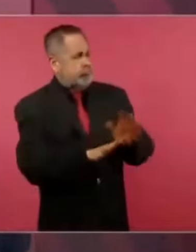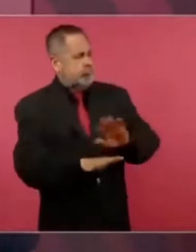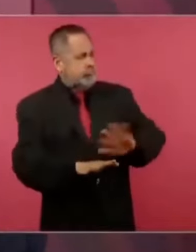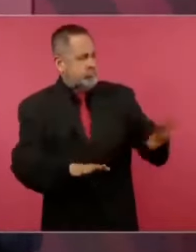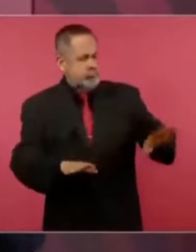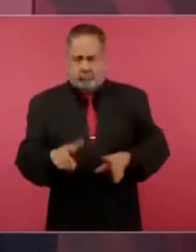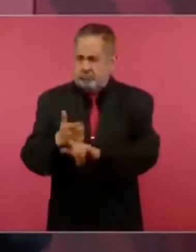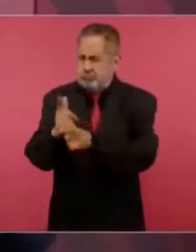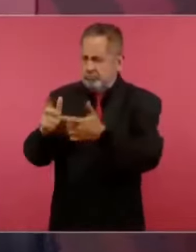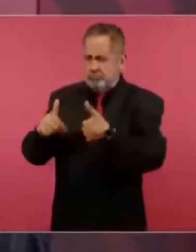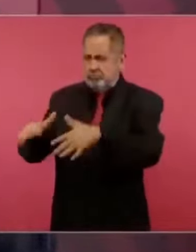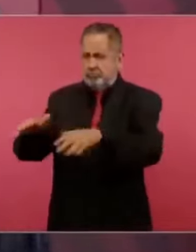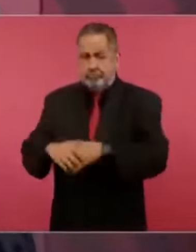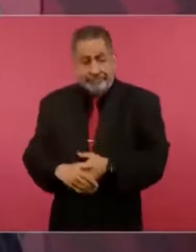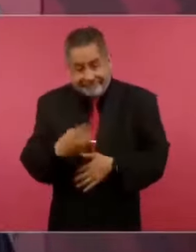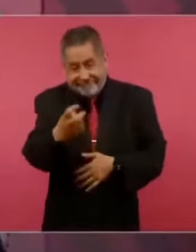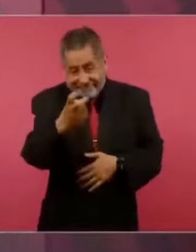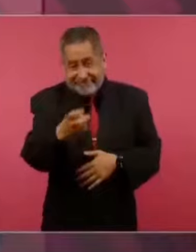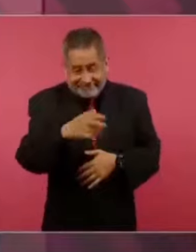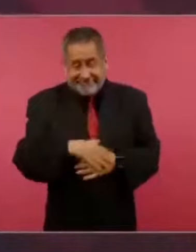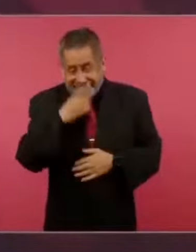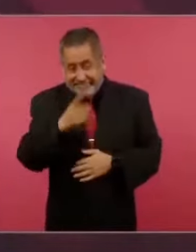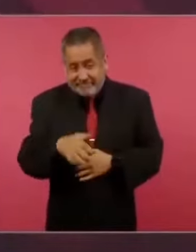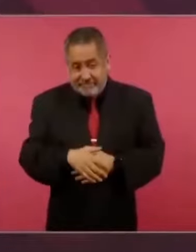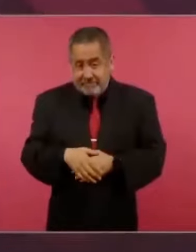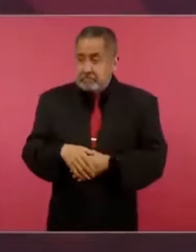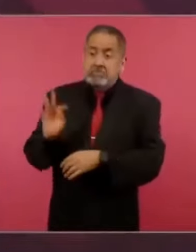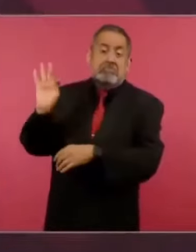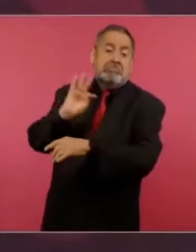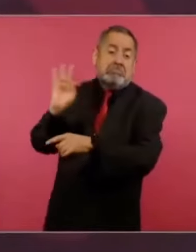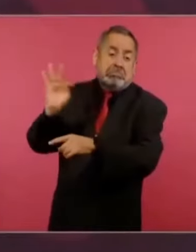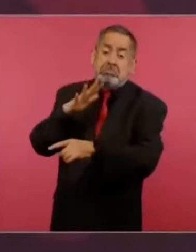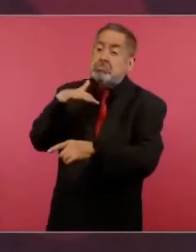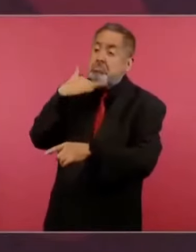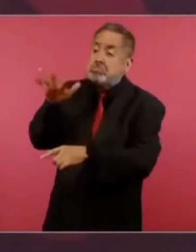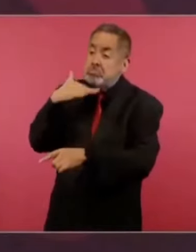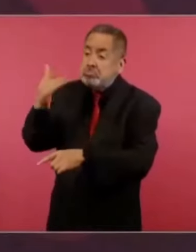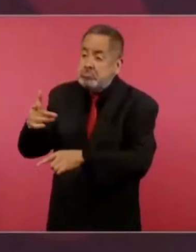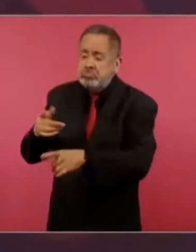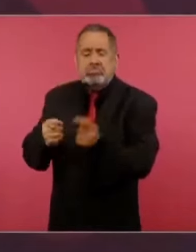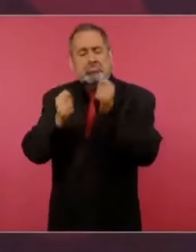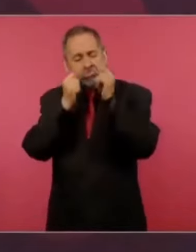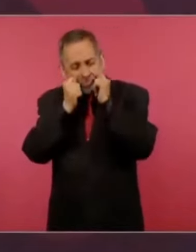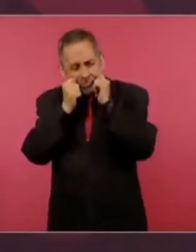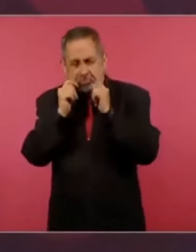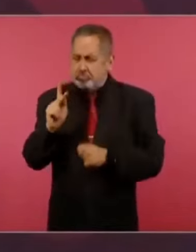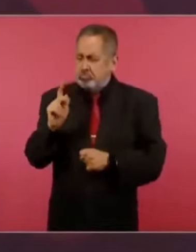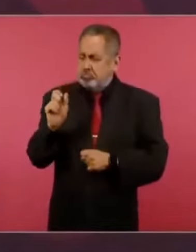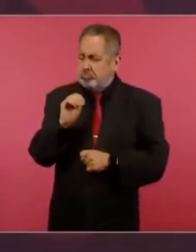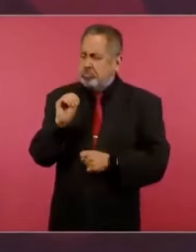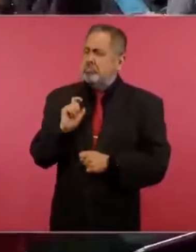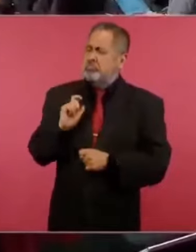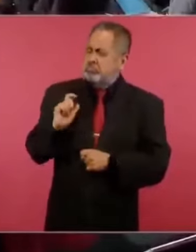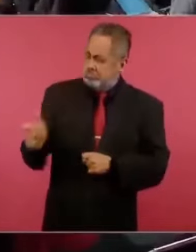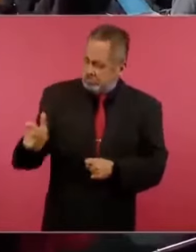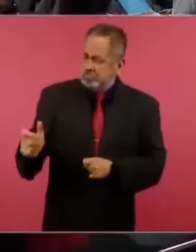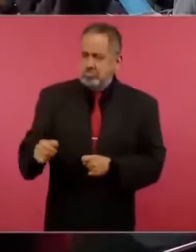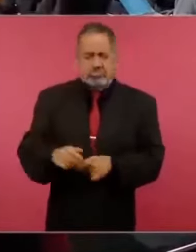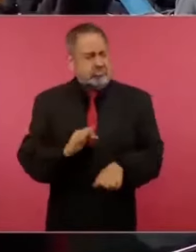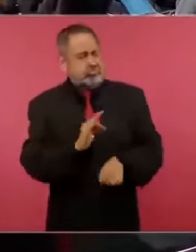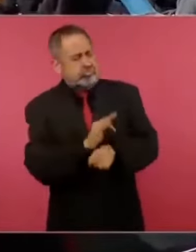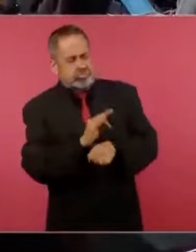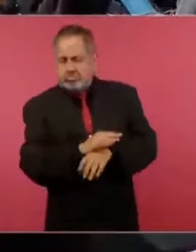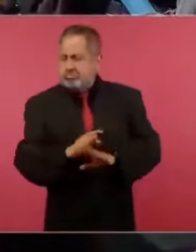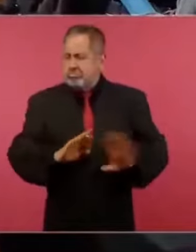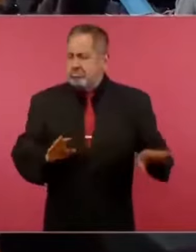Así como se los estoy planteando, como dirían ahí en mi